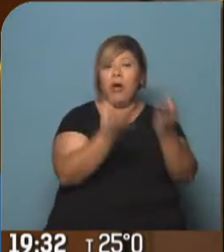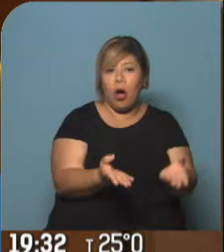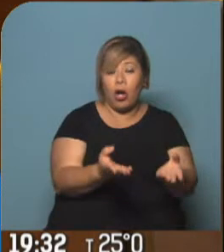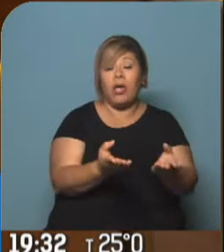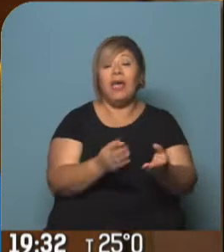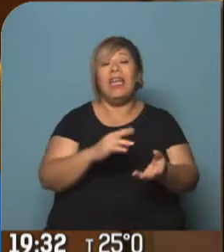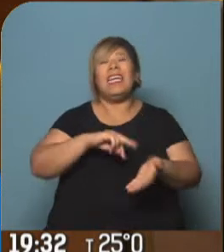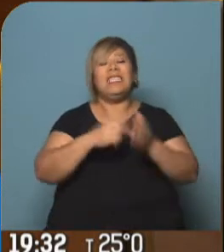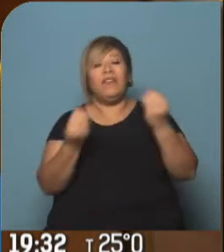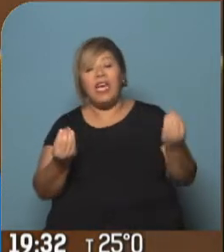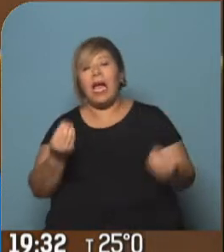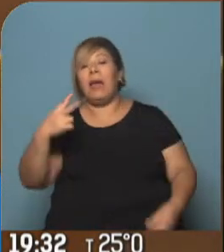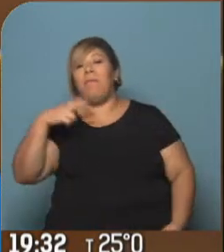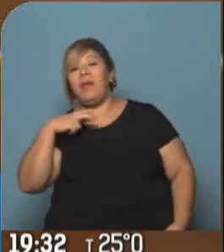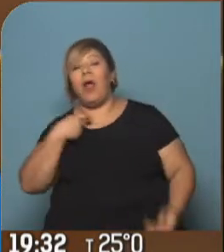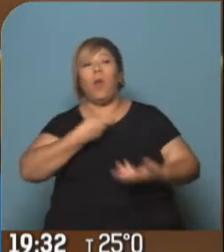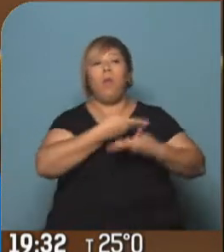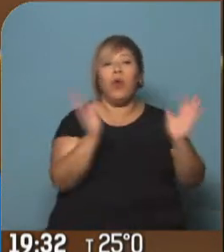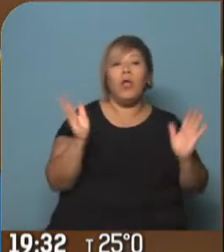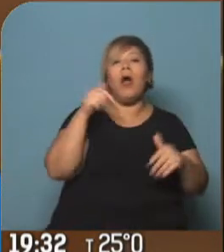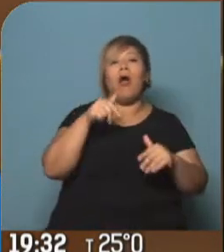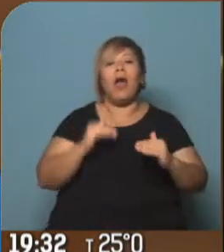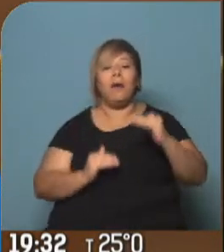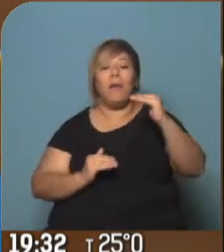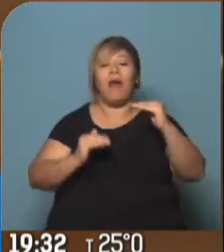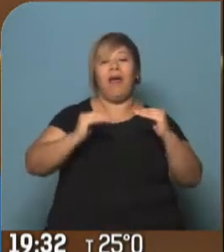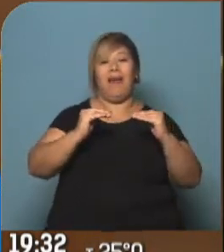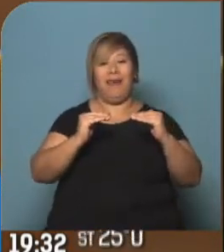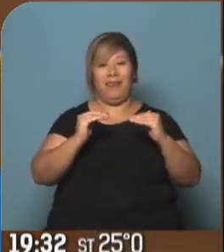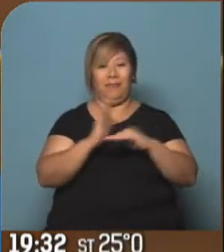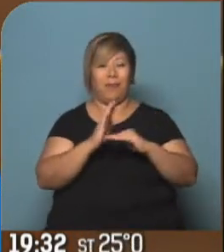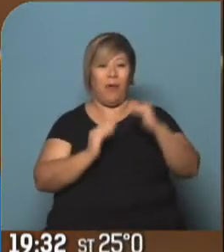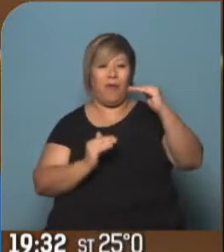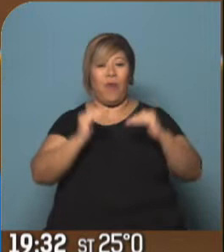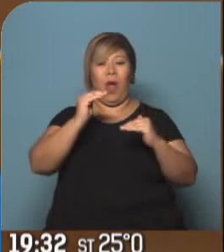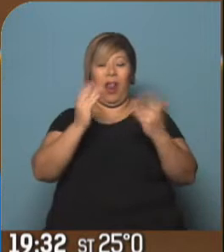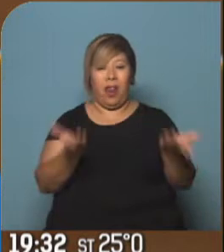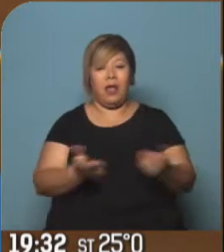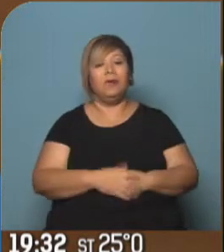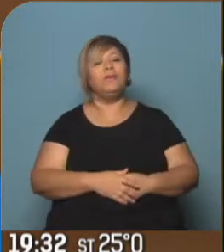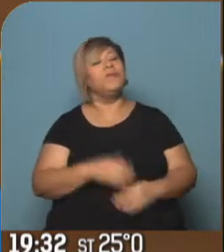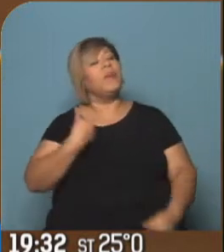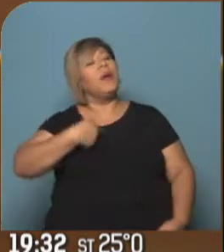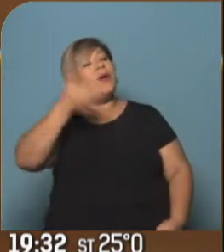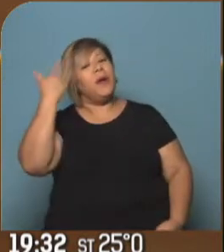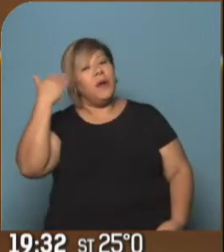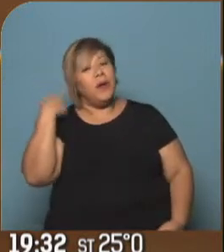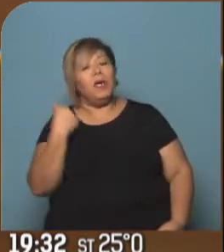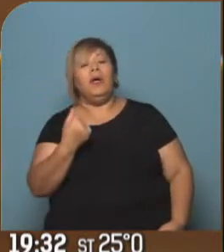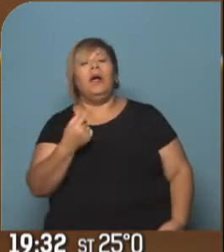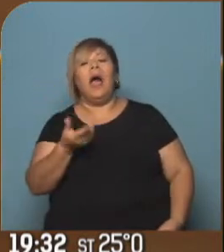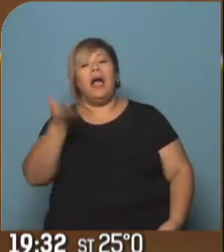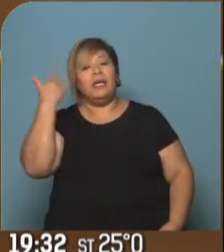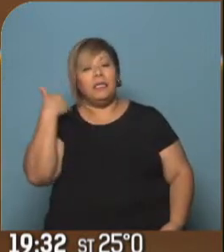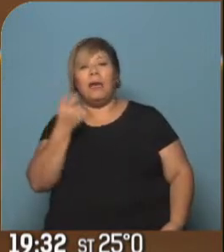empiece a disminuirse. Es una muy buena noticia. Y a propósito, ya que estamos en vivo para todo el país, otra brecha que solía haber es una diferencia grande